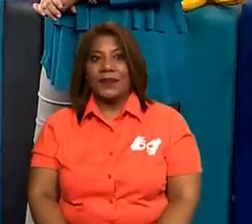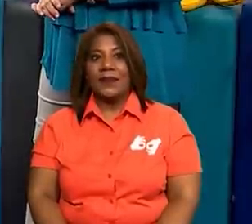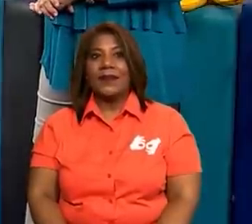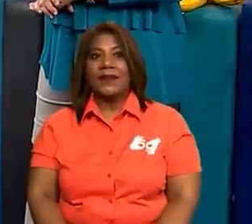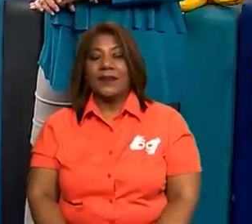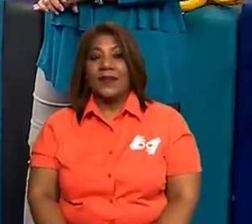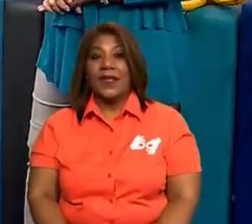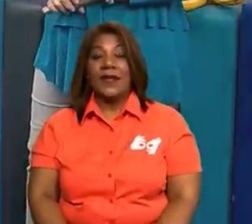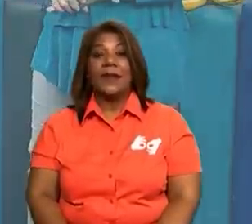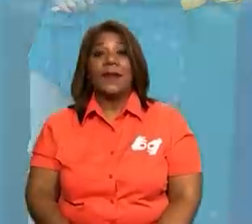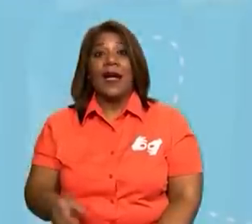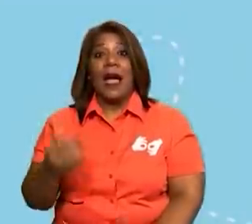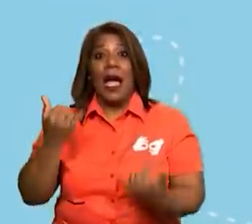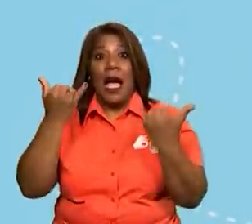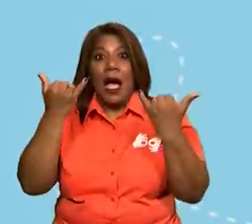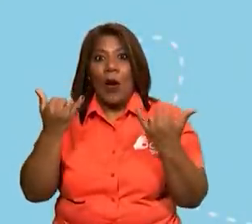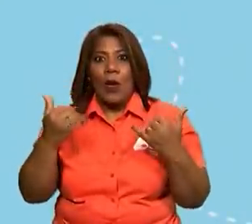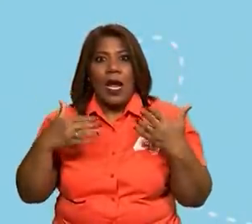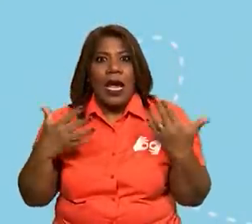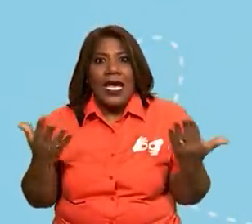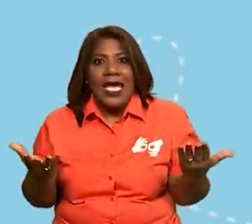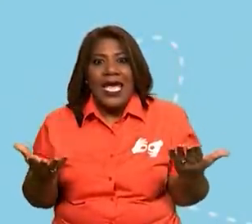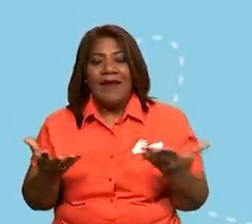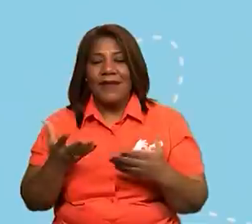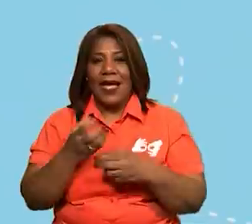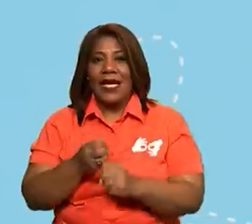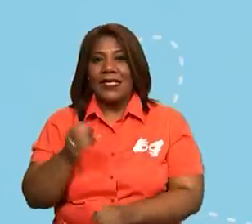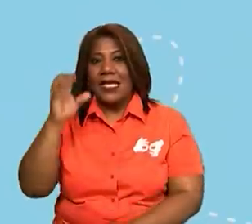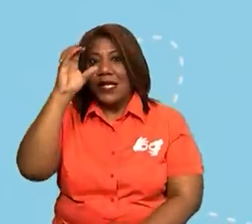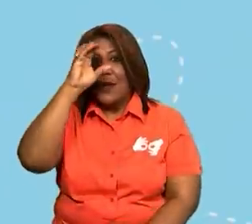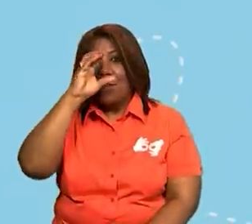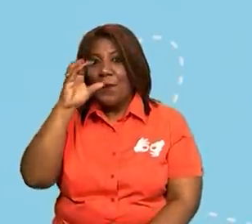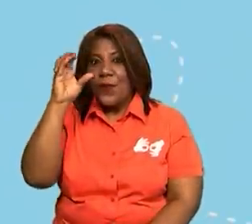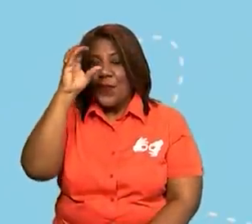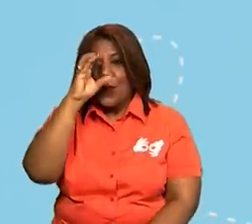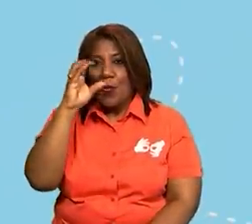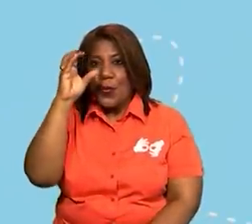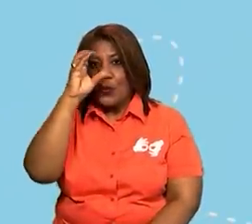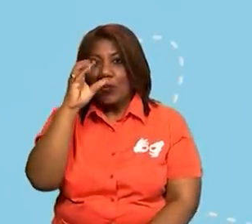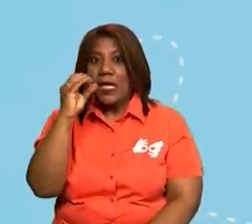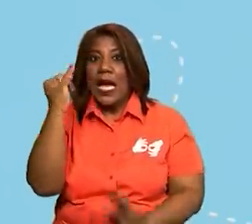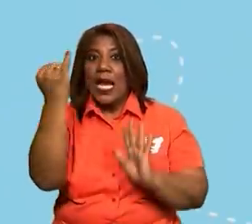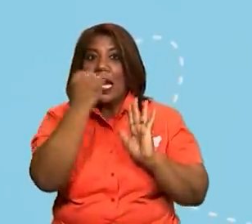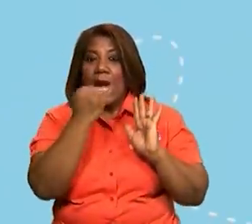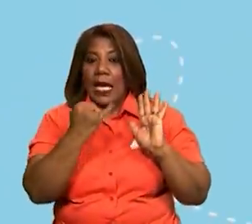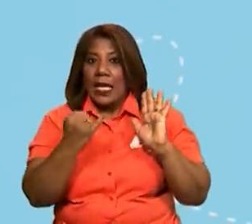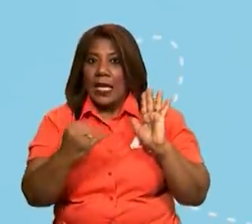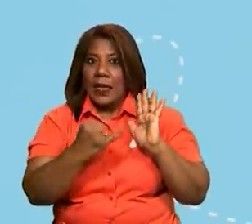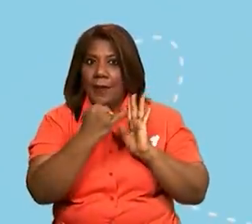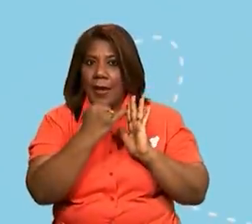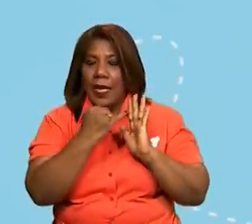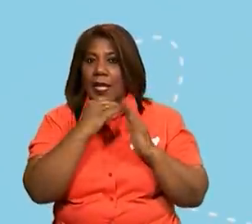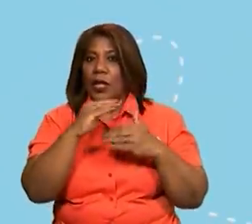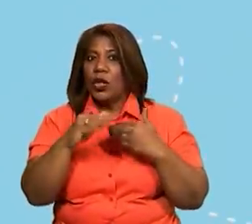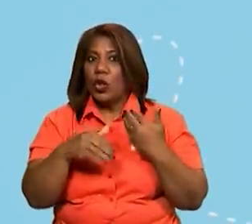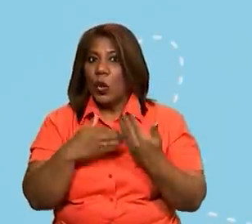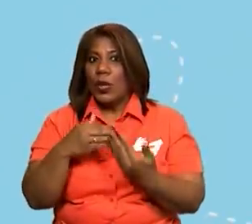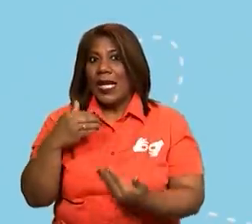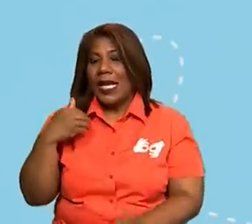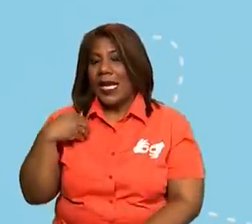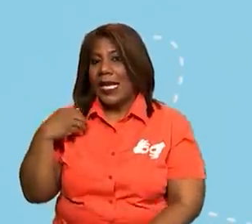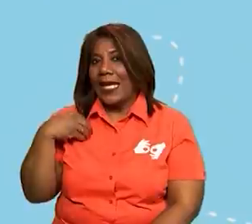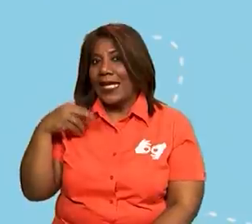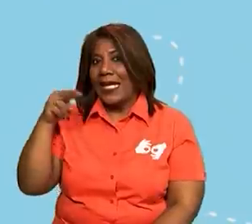encerrar las imágenes de las palabras que tienen el sonido de la M al